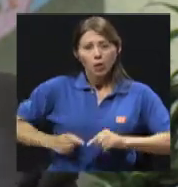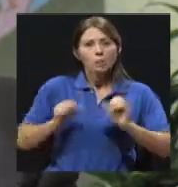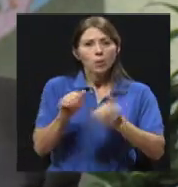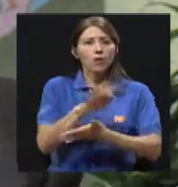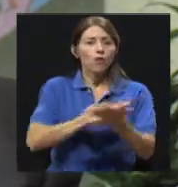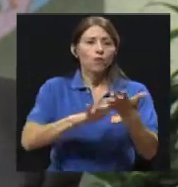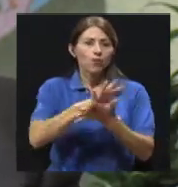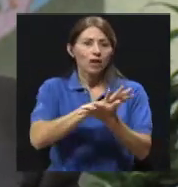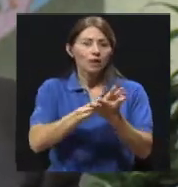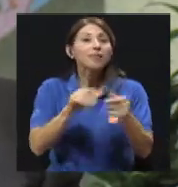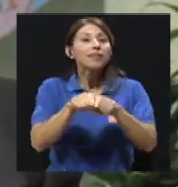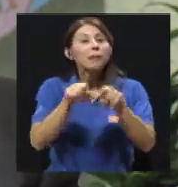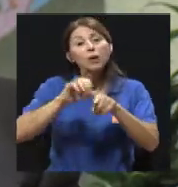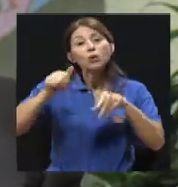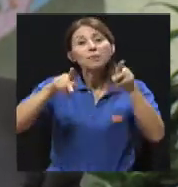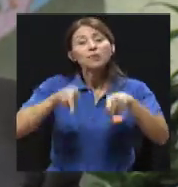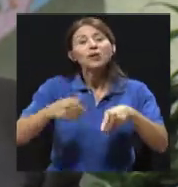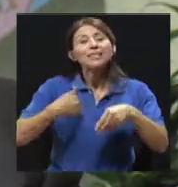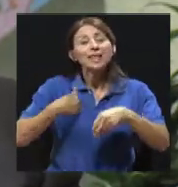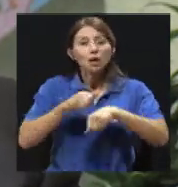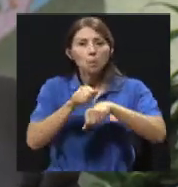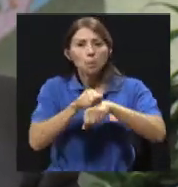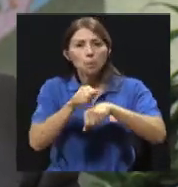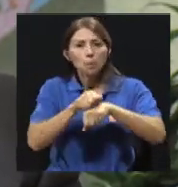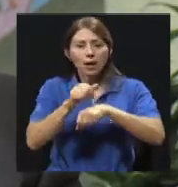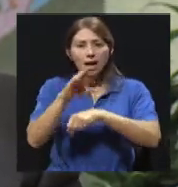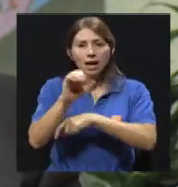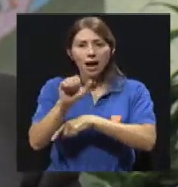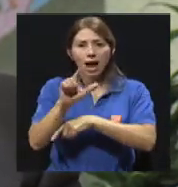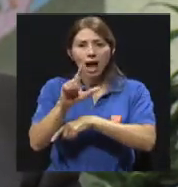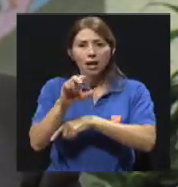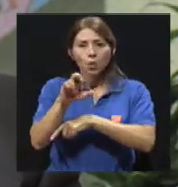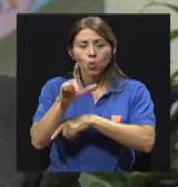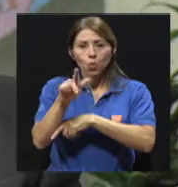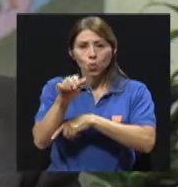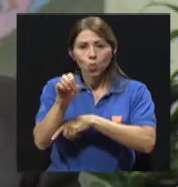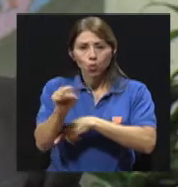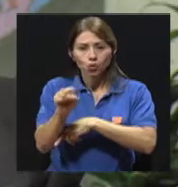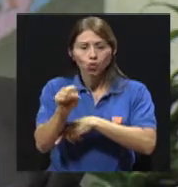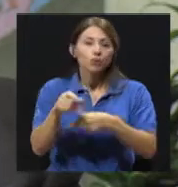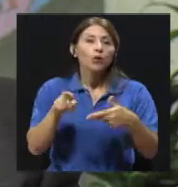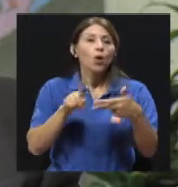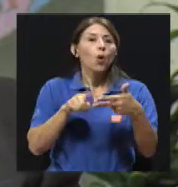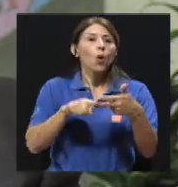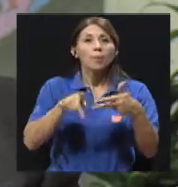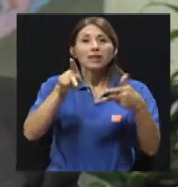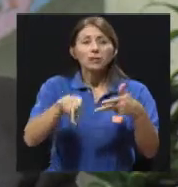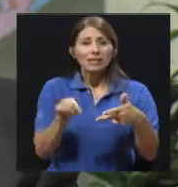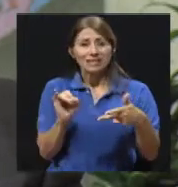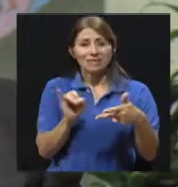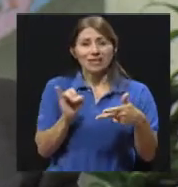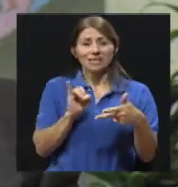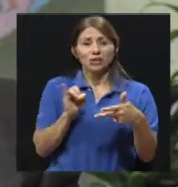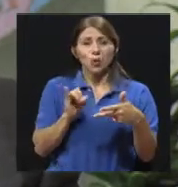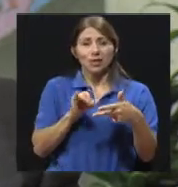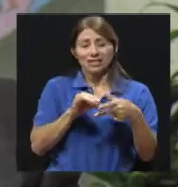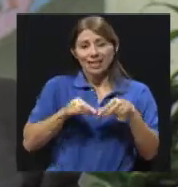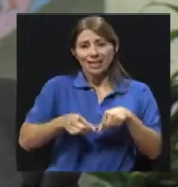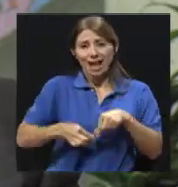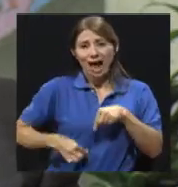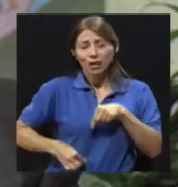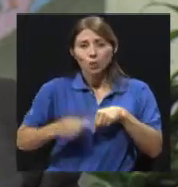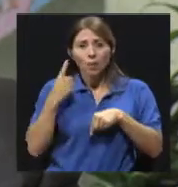-ureterales con mucha frecuencia se confunden con apendicitis aguda. Infecciones del tracto urinario se confunden muchas veces con